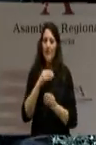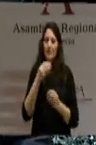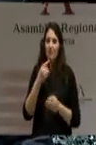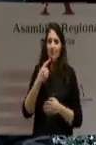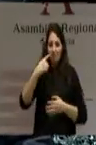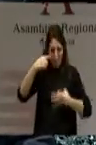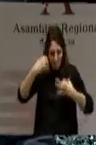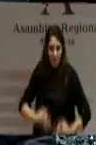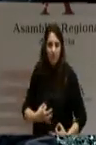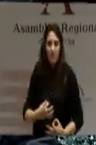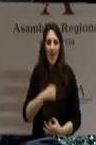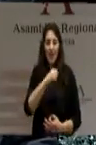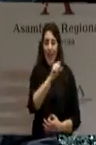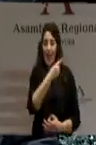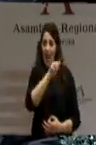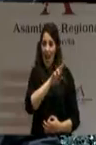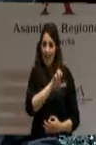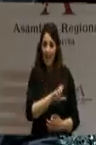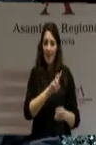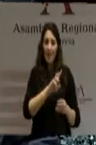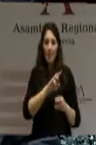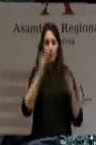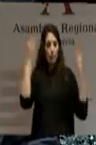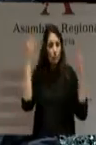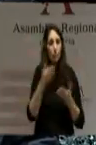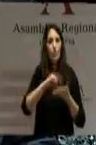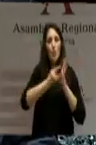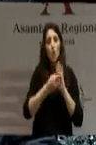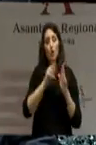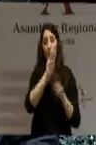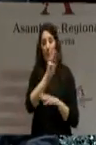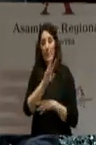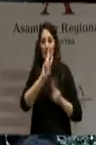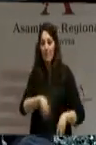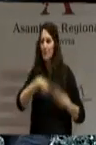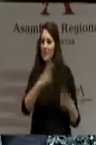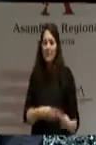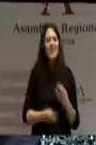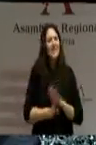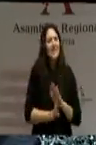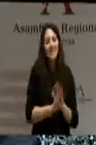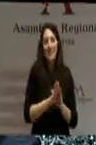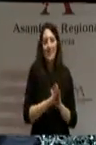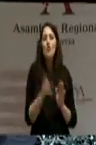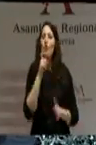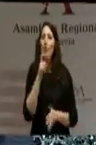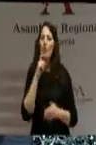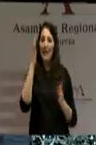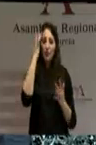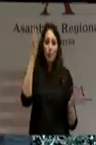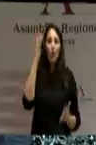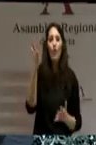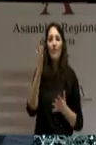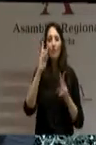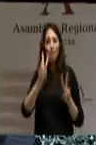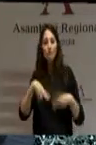compromiso y su esfuerzo a completar el proyecto del Gobierno del Partido Popular, con ilusión y decisión renovadas,